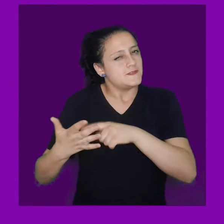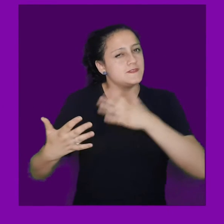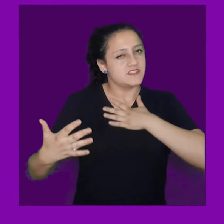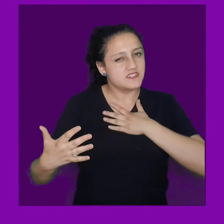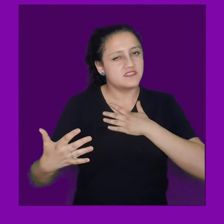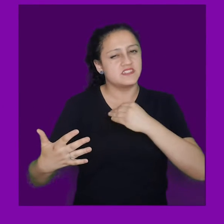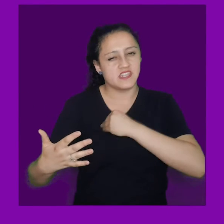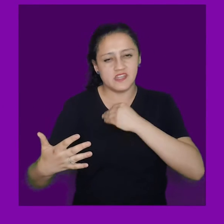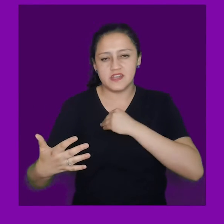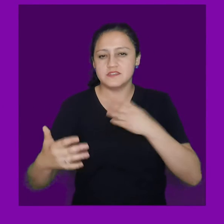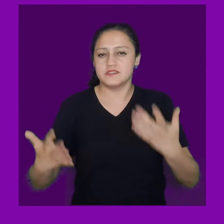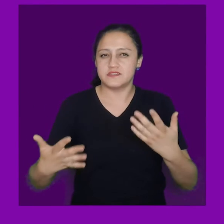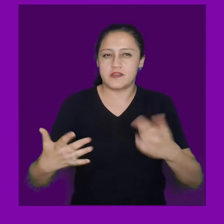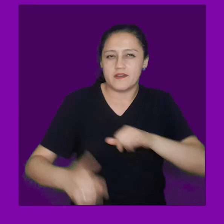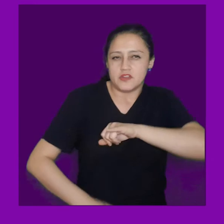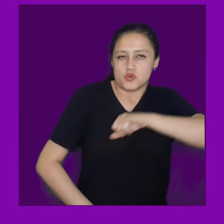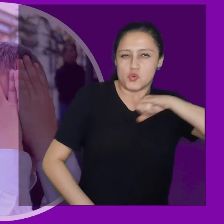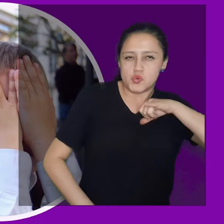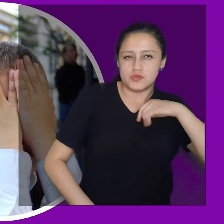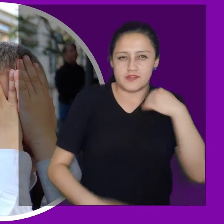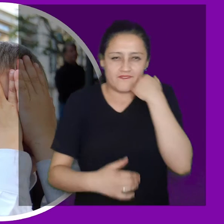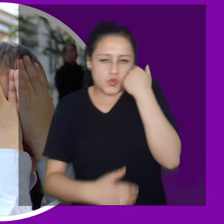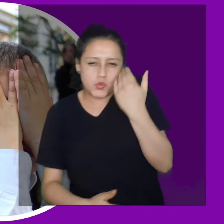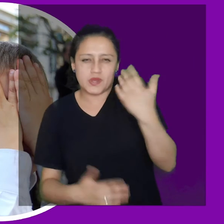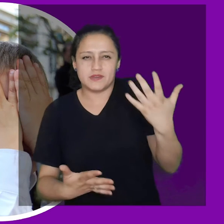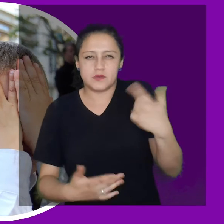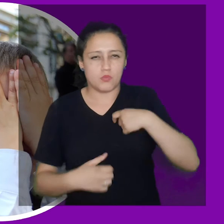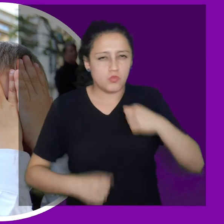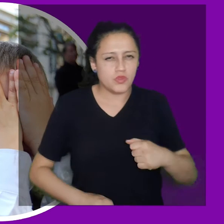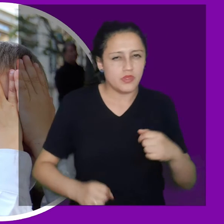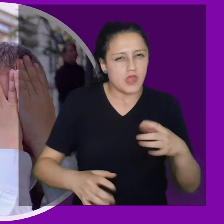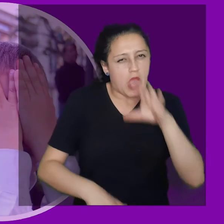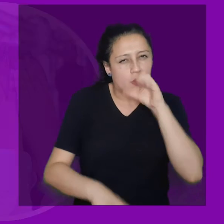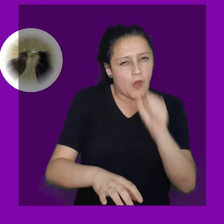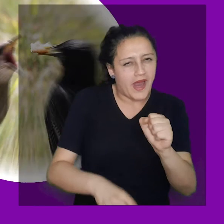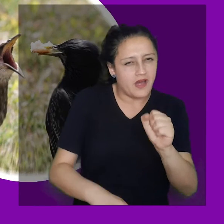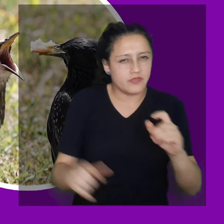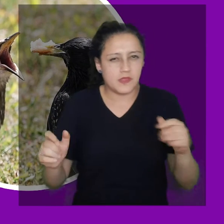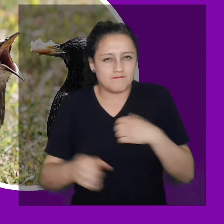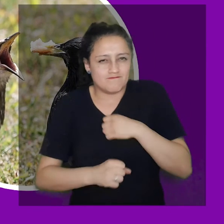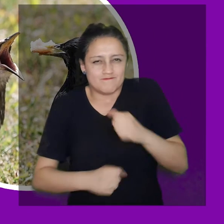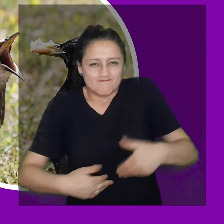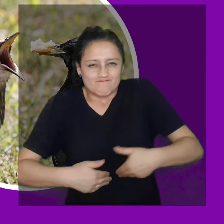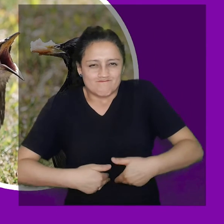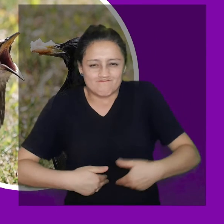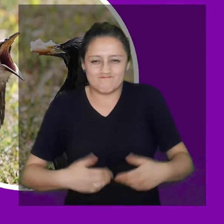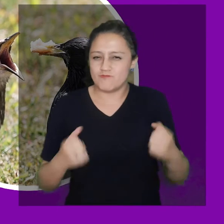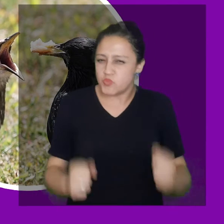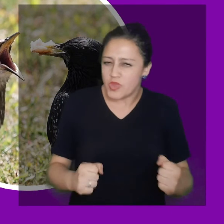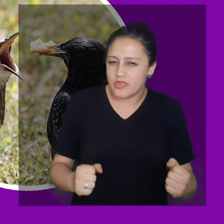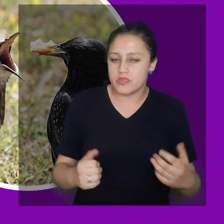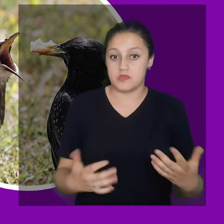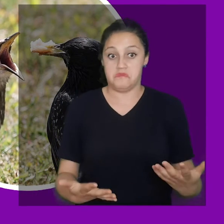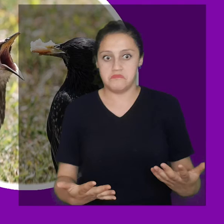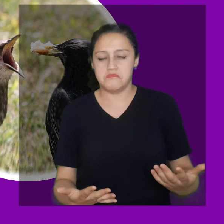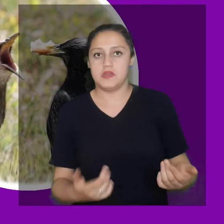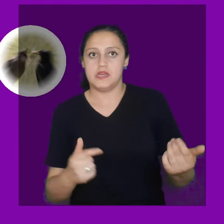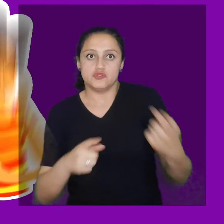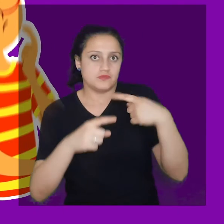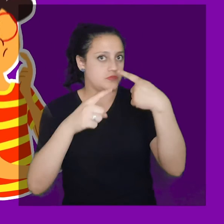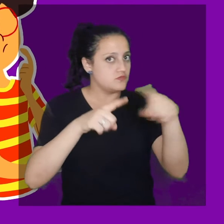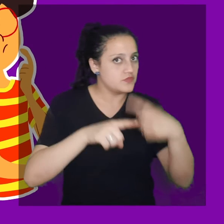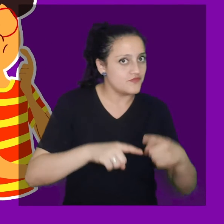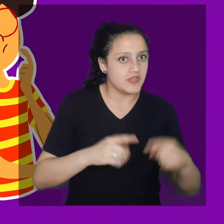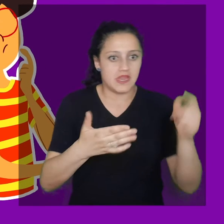parecerles un texto triste, comentar lo orgulloso o avergonzado que les parece el protagonista, plantear lo difícil que debe ser sentir